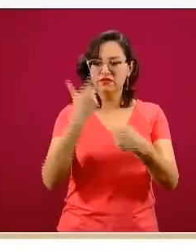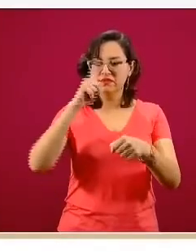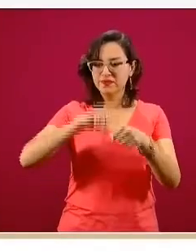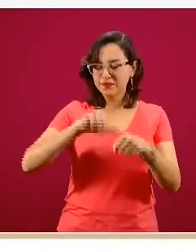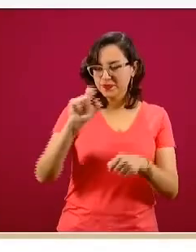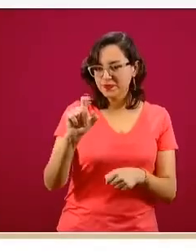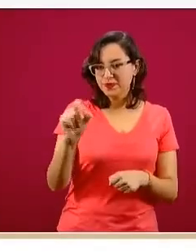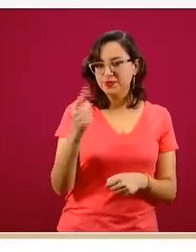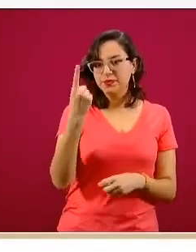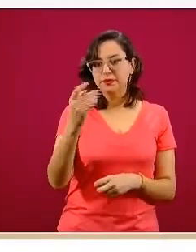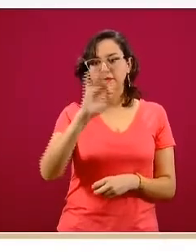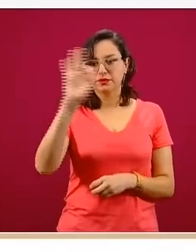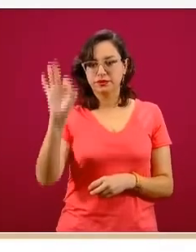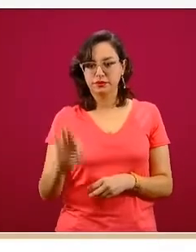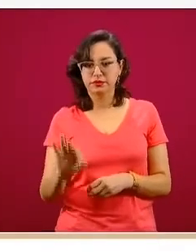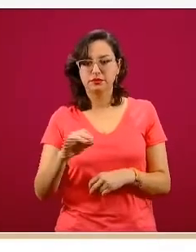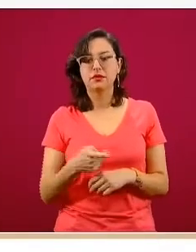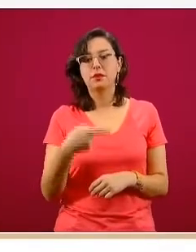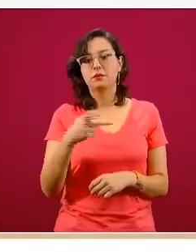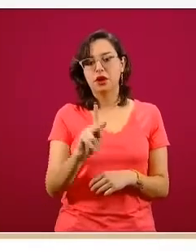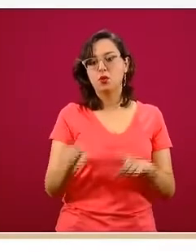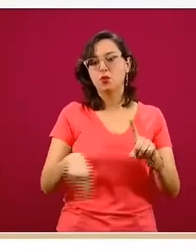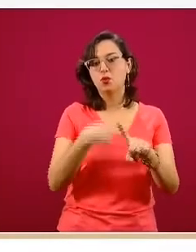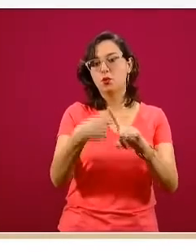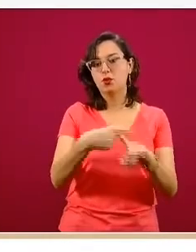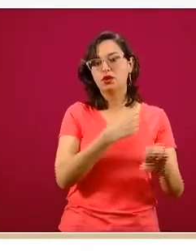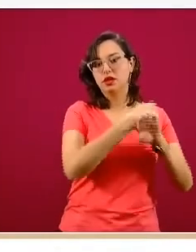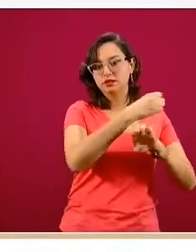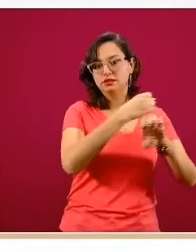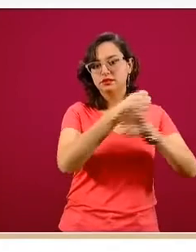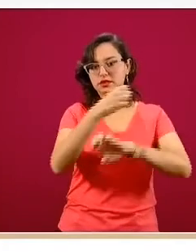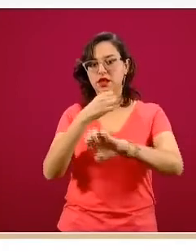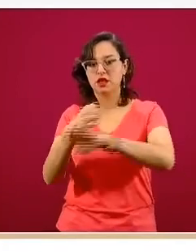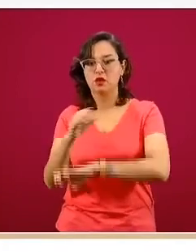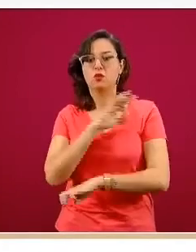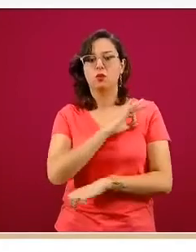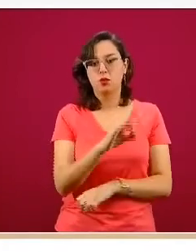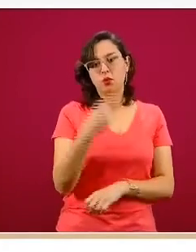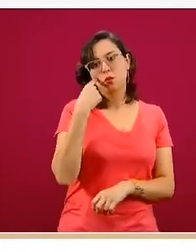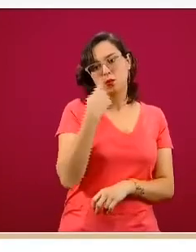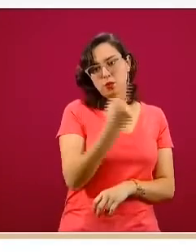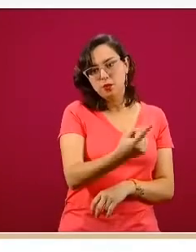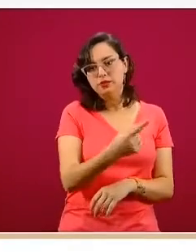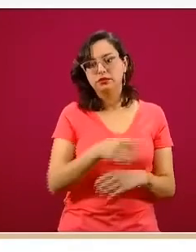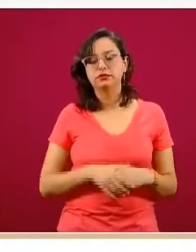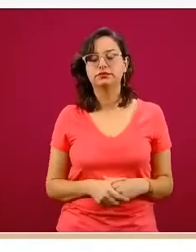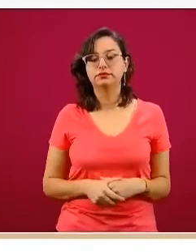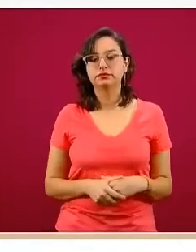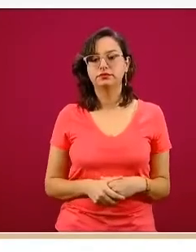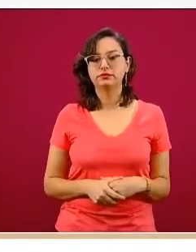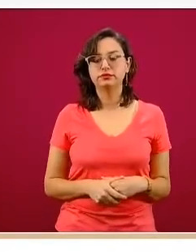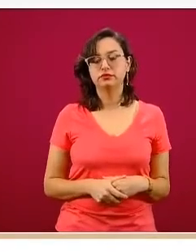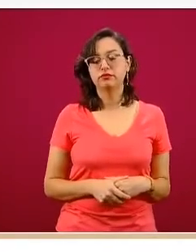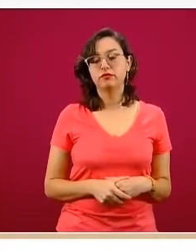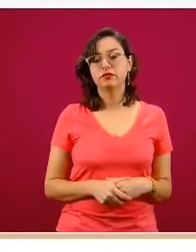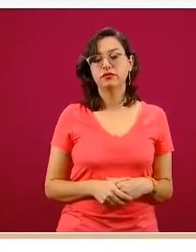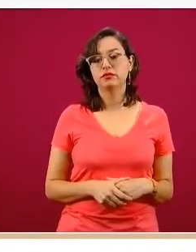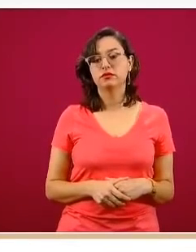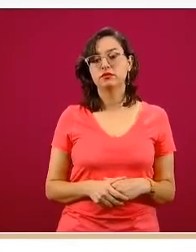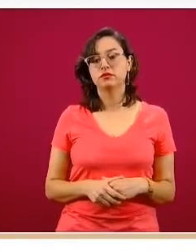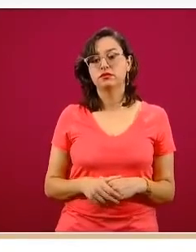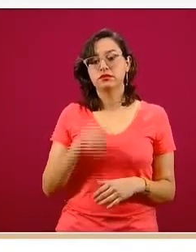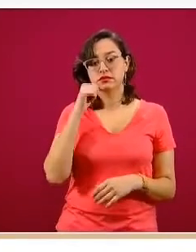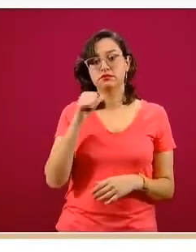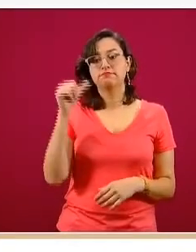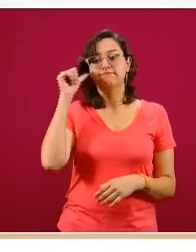el que vimos en el mapa, pero aquí podemos ver cómo se comporta ya para cada entidad federativa. Y ayer veíamos que la Ciudad de México